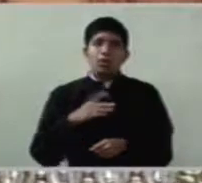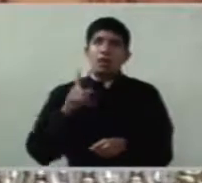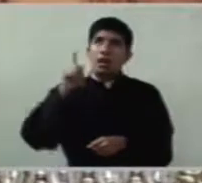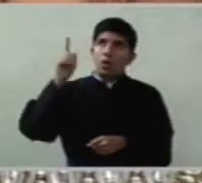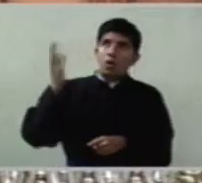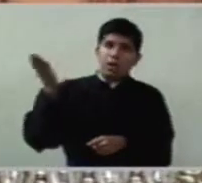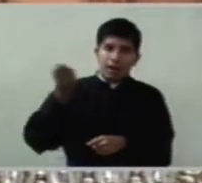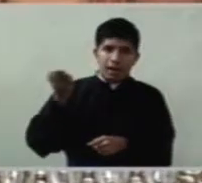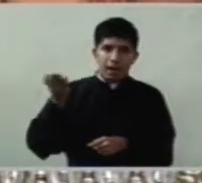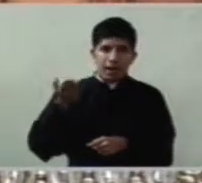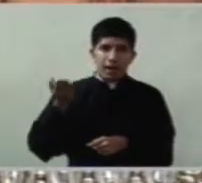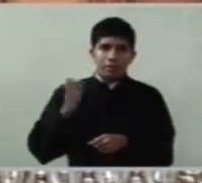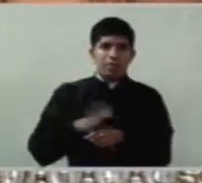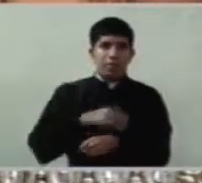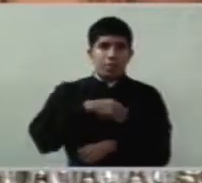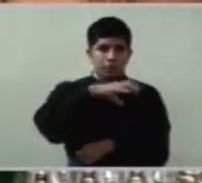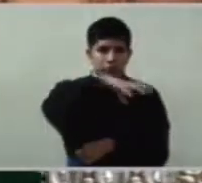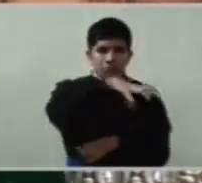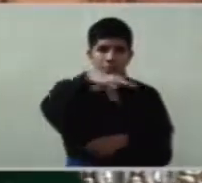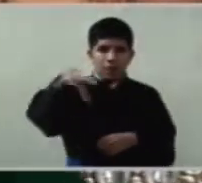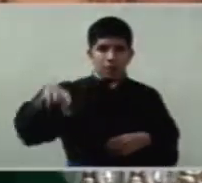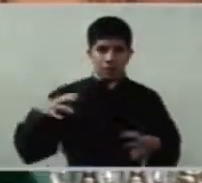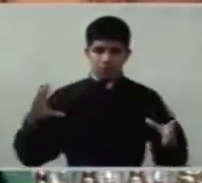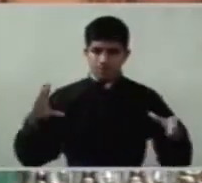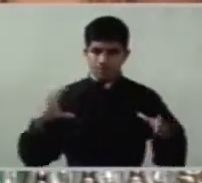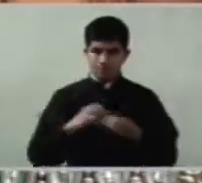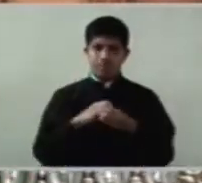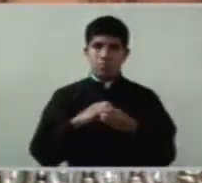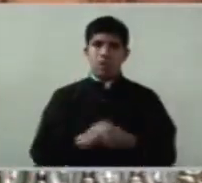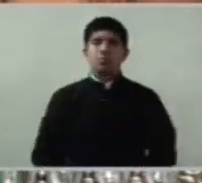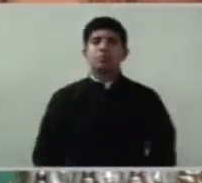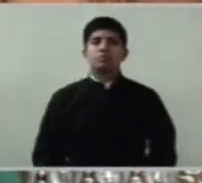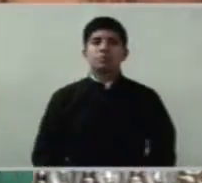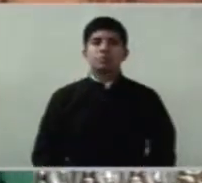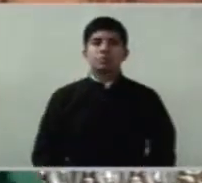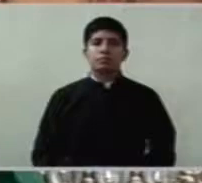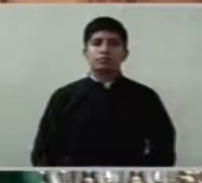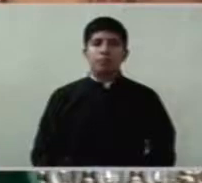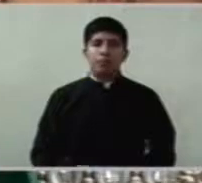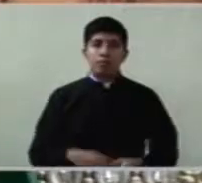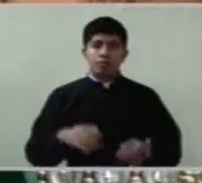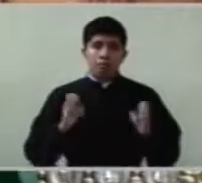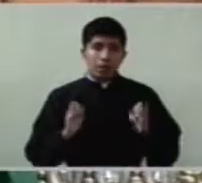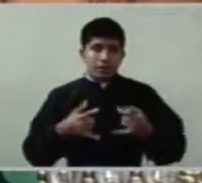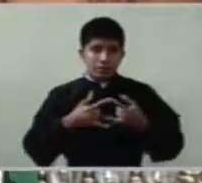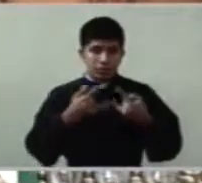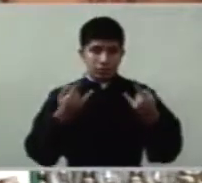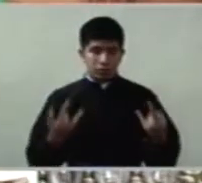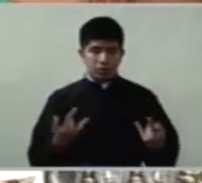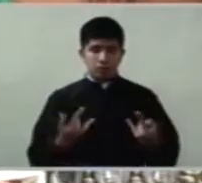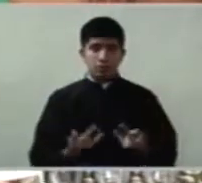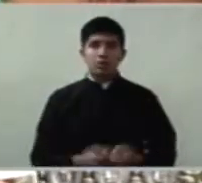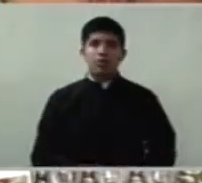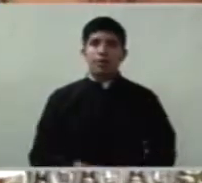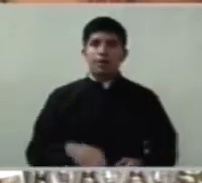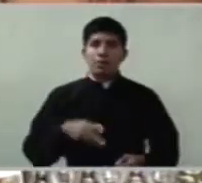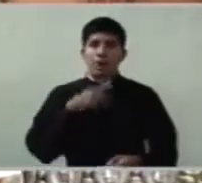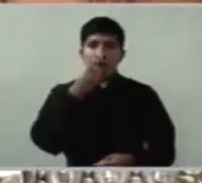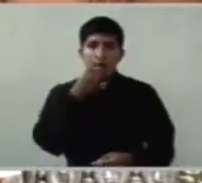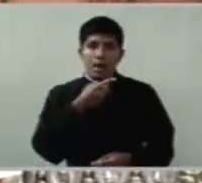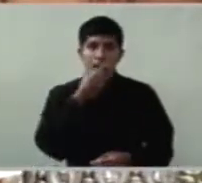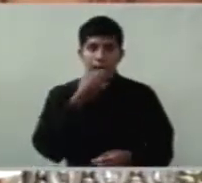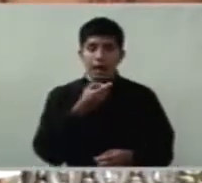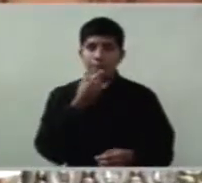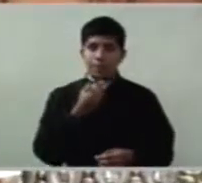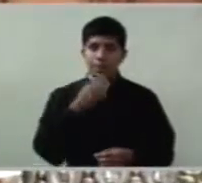esta parábola habla de Cristo, habla de Dios nuestro